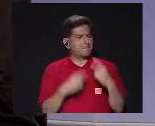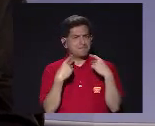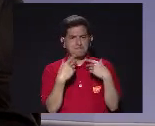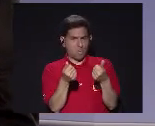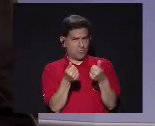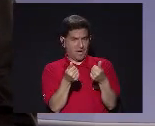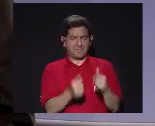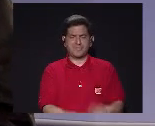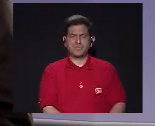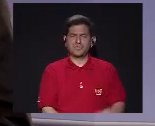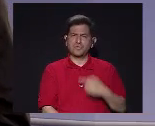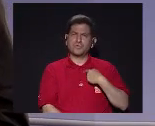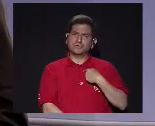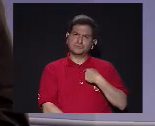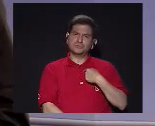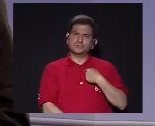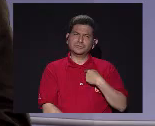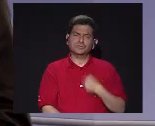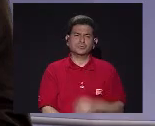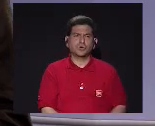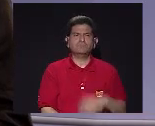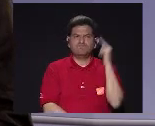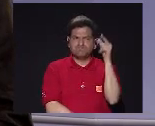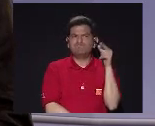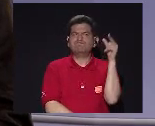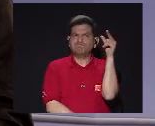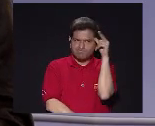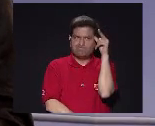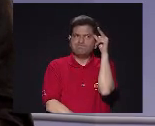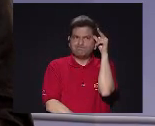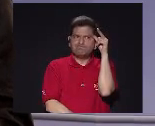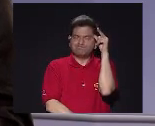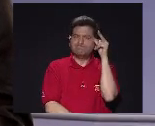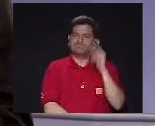Rápidamente Para mí fue Bastante lógico